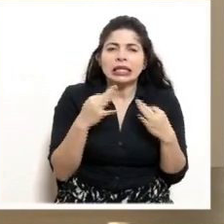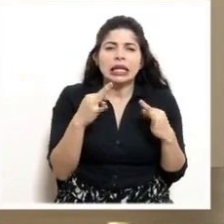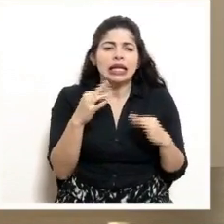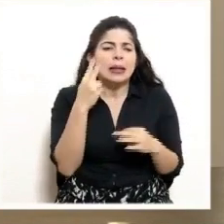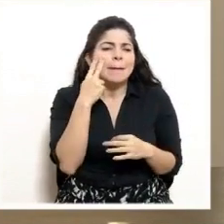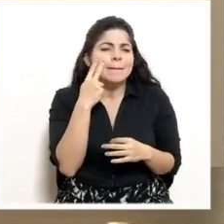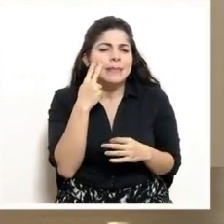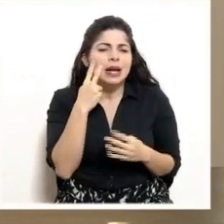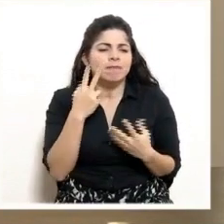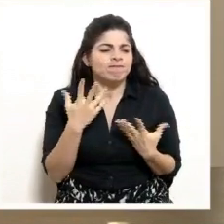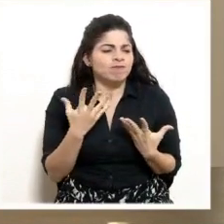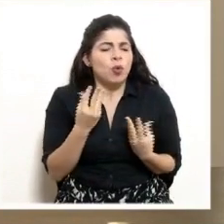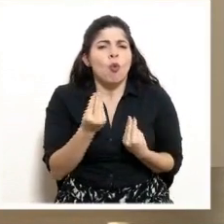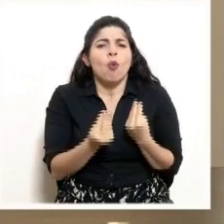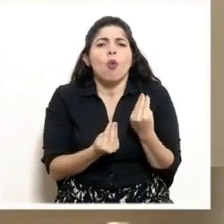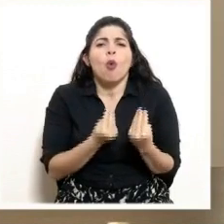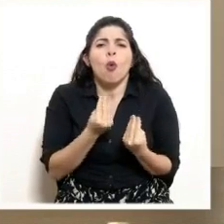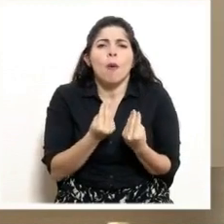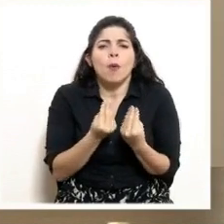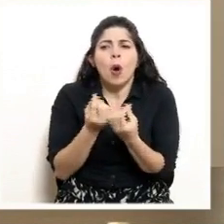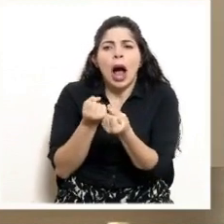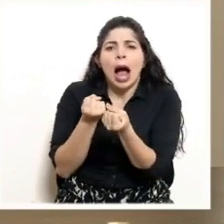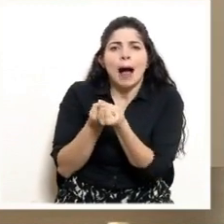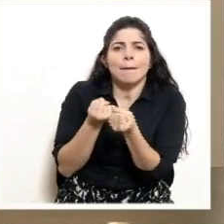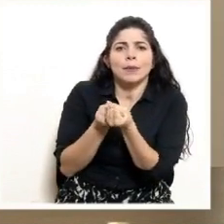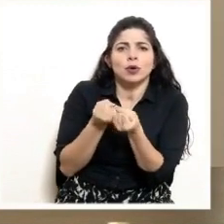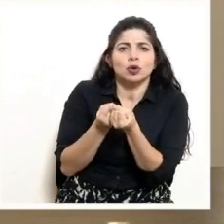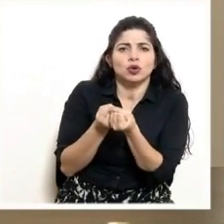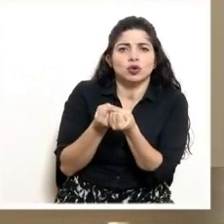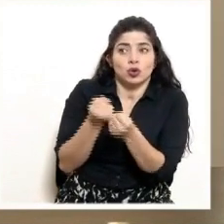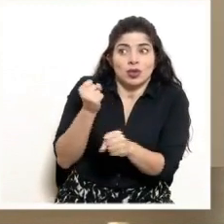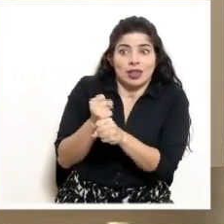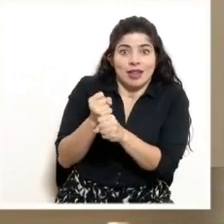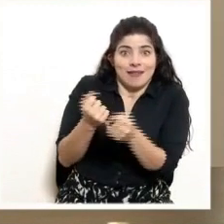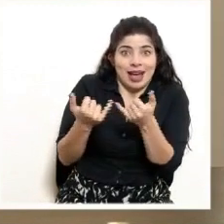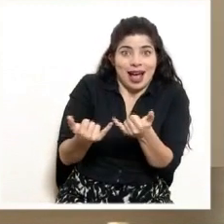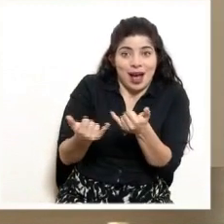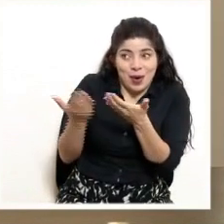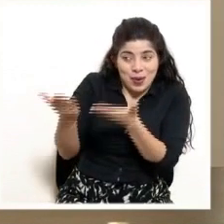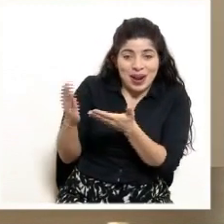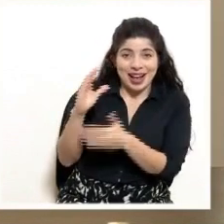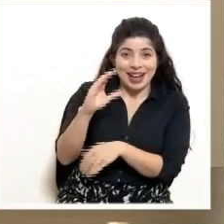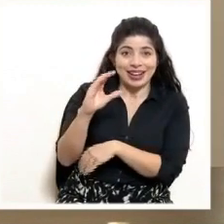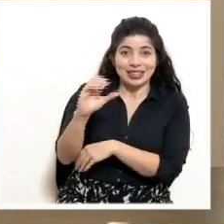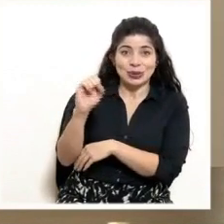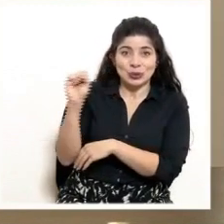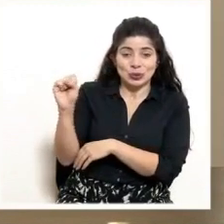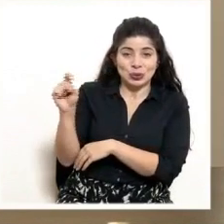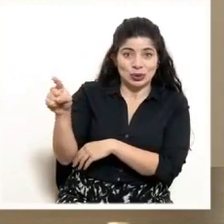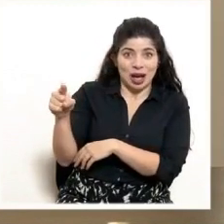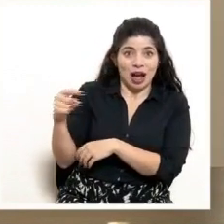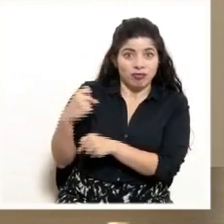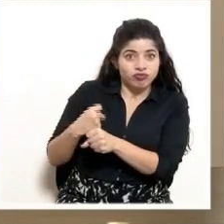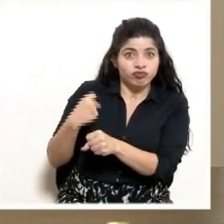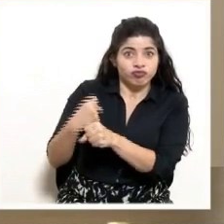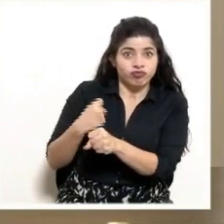ver de qué manera podemos apoyar la gestión que realiza la Caja Costarricense del Seguro Social